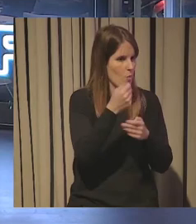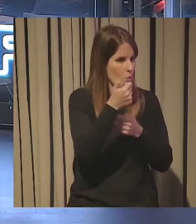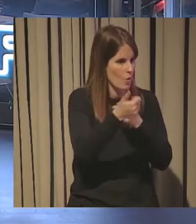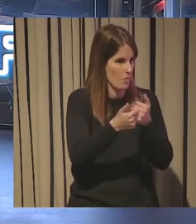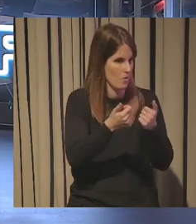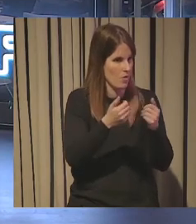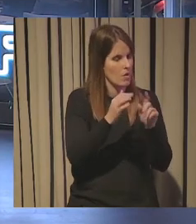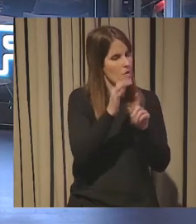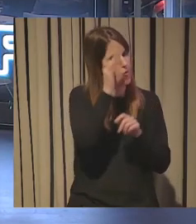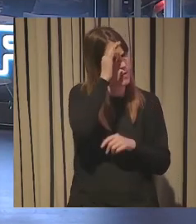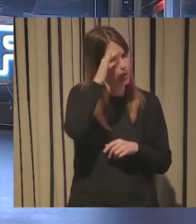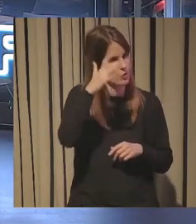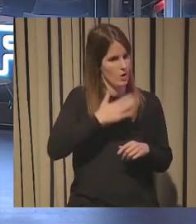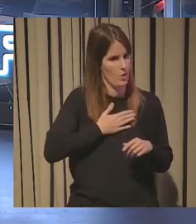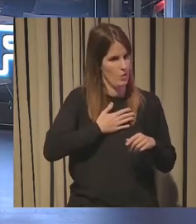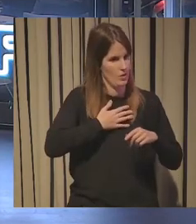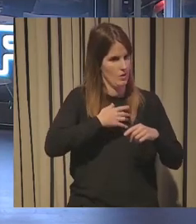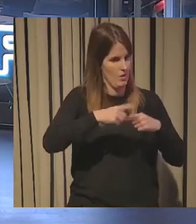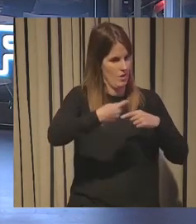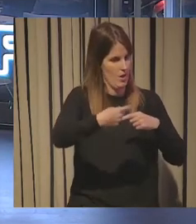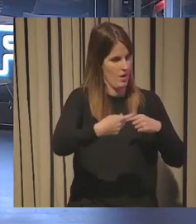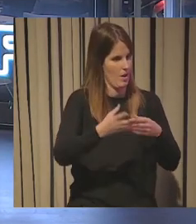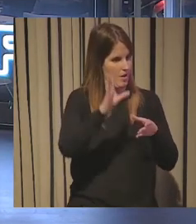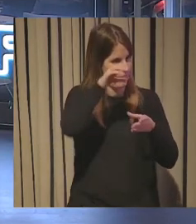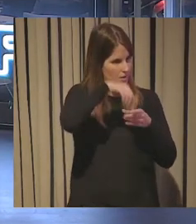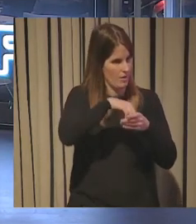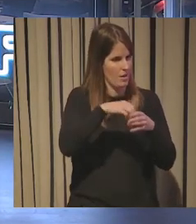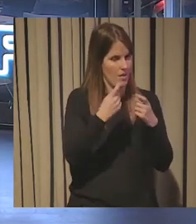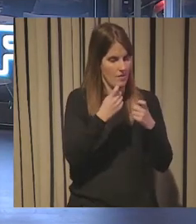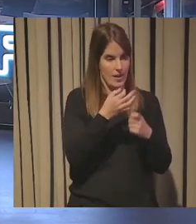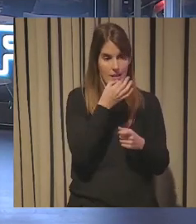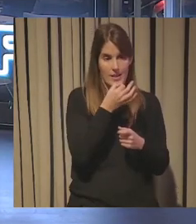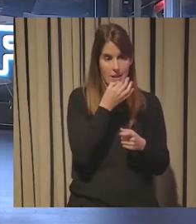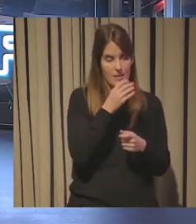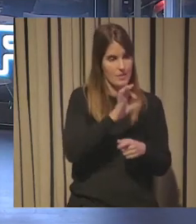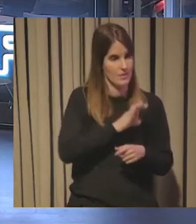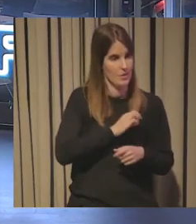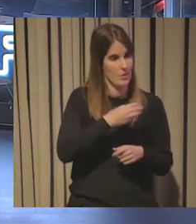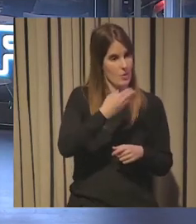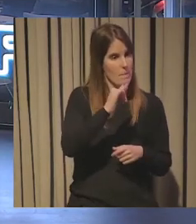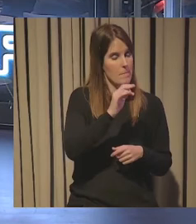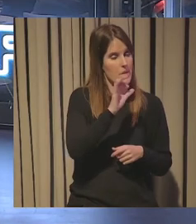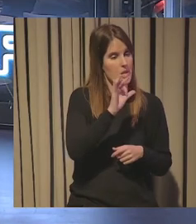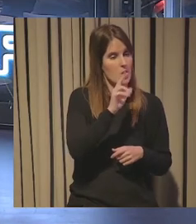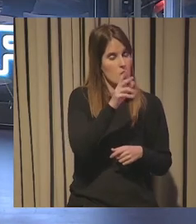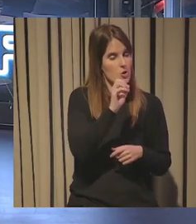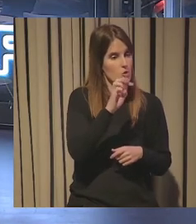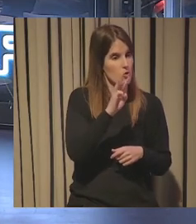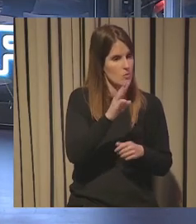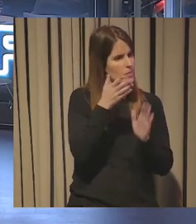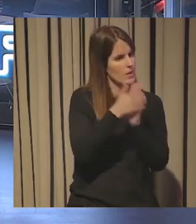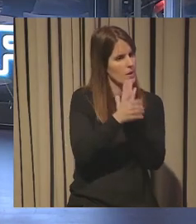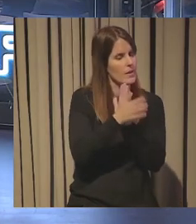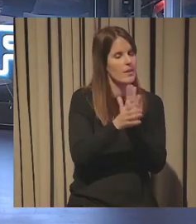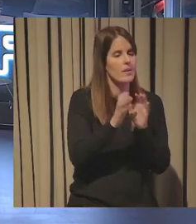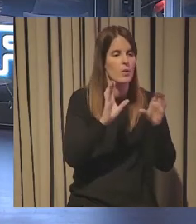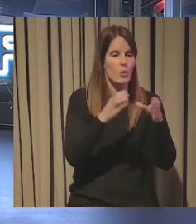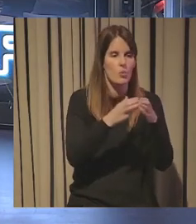nuestro día a día de hecho estamos hablando y por la tarde tendremos a Peter Bishop hablando incluso de educar a las nuevas generaciones en un pensamiento de futuro